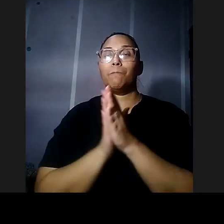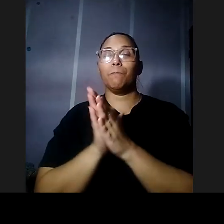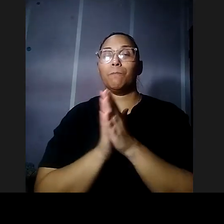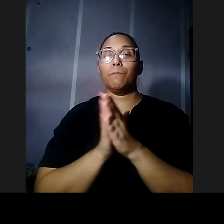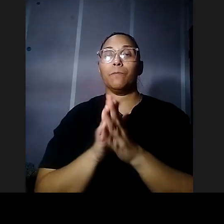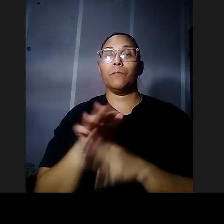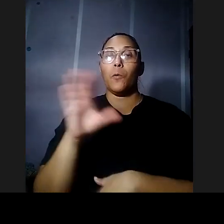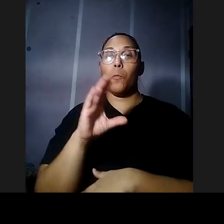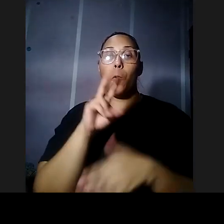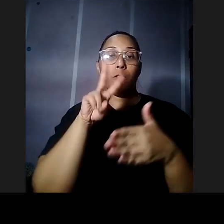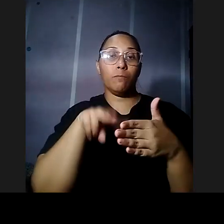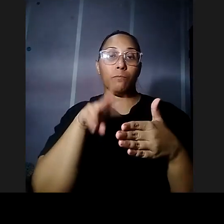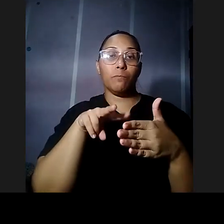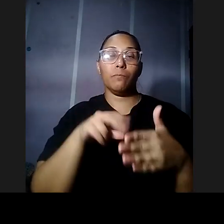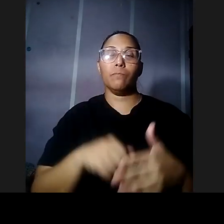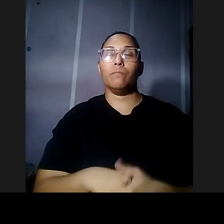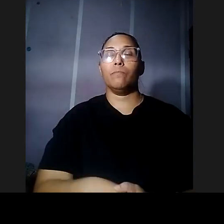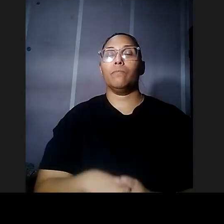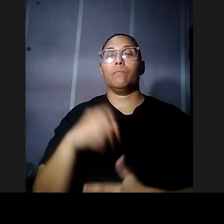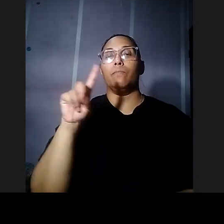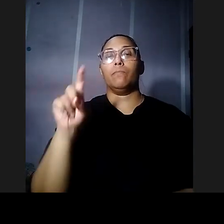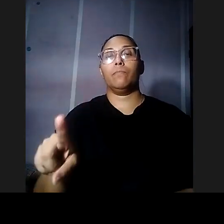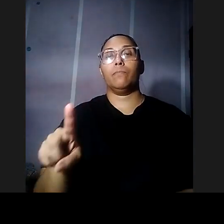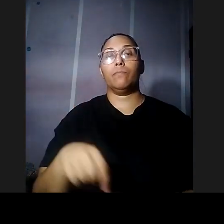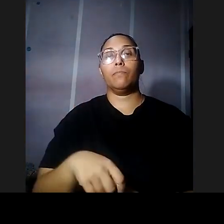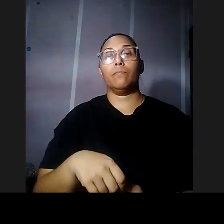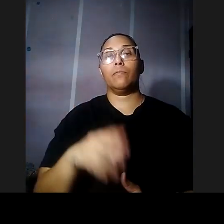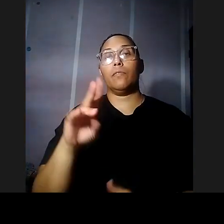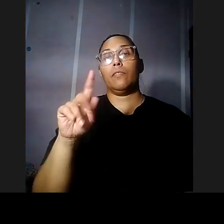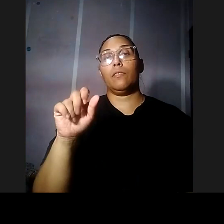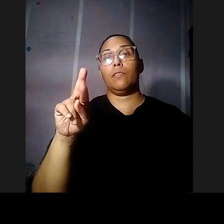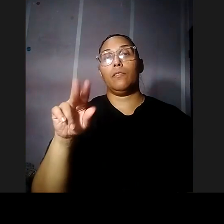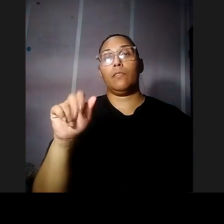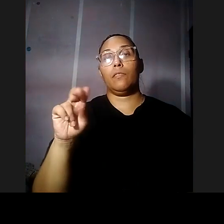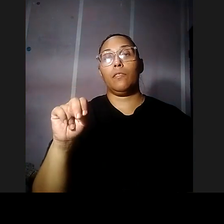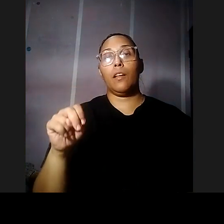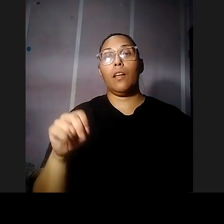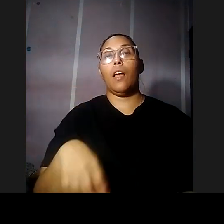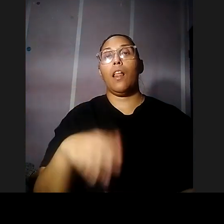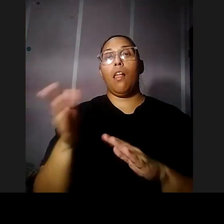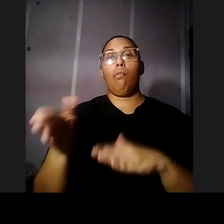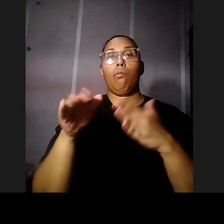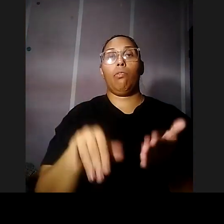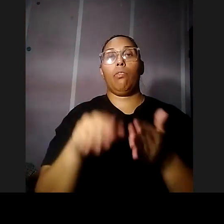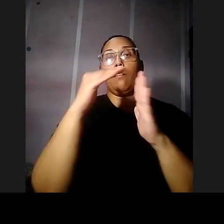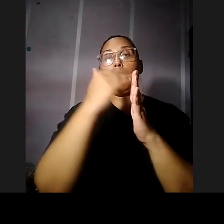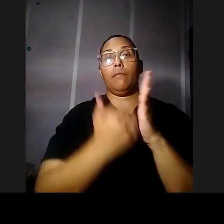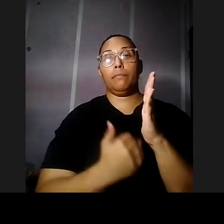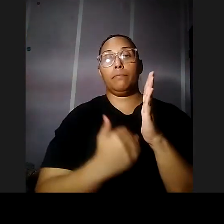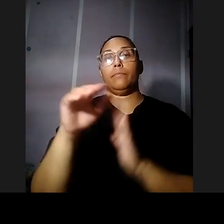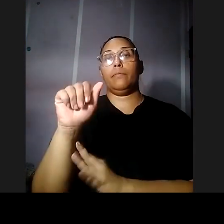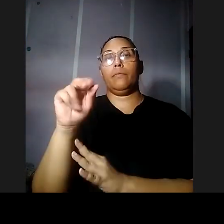Muy bien pregunta Karen Rivera ¿dónde está la tumba del doctor Ashford y qué fue de sus